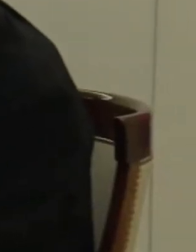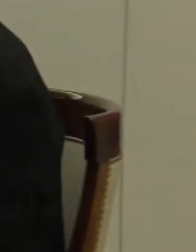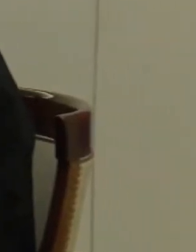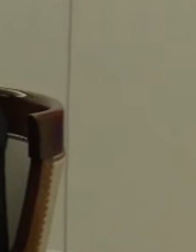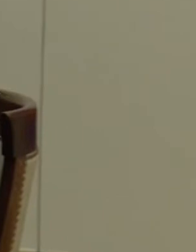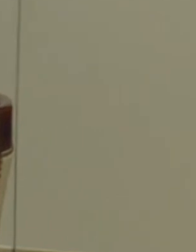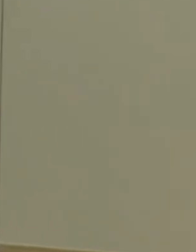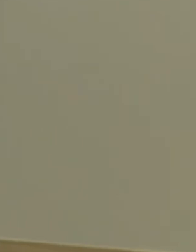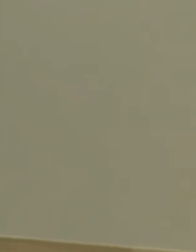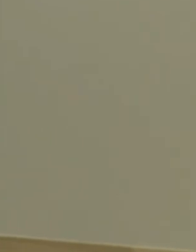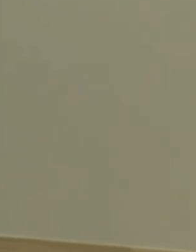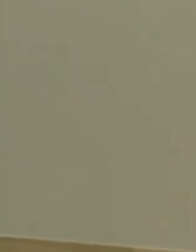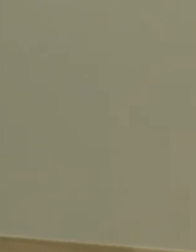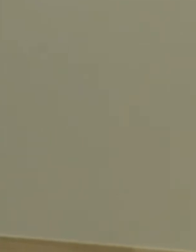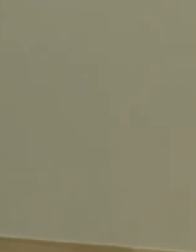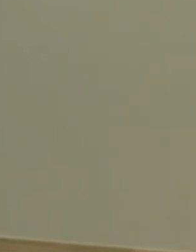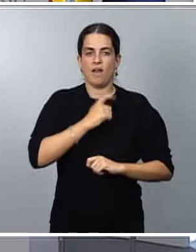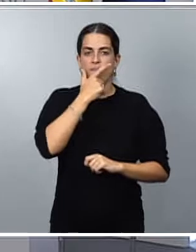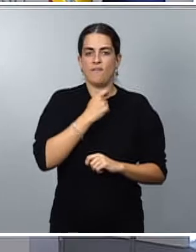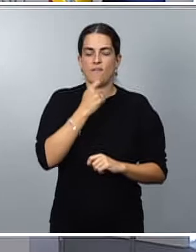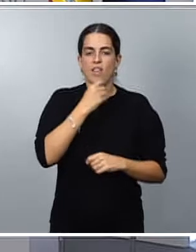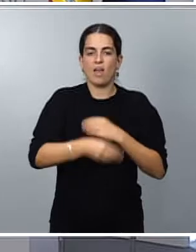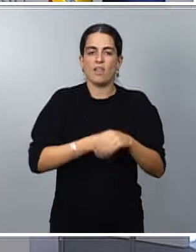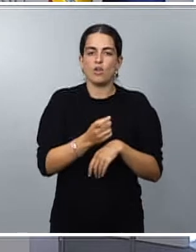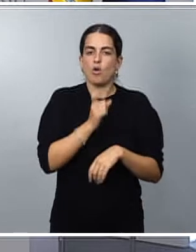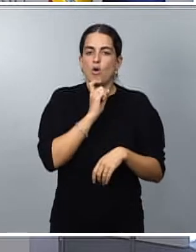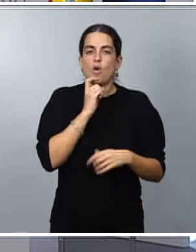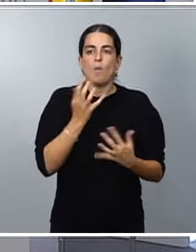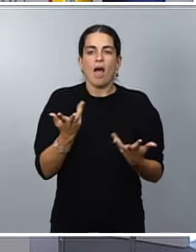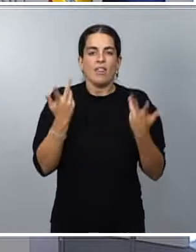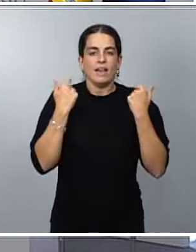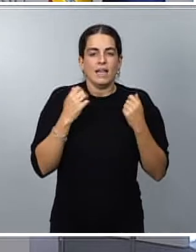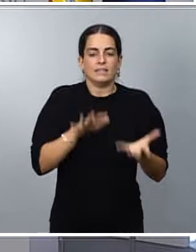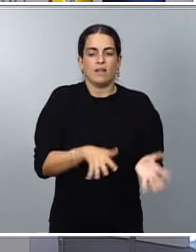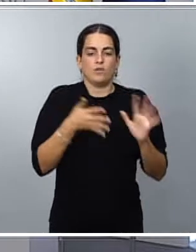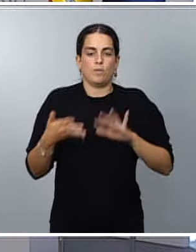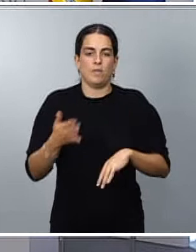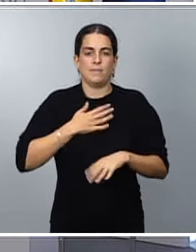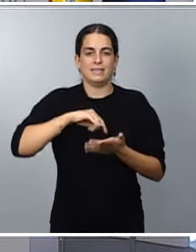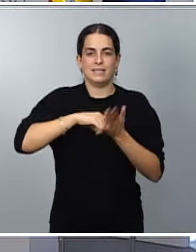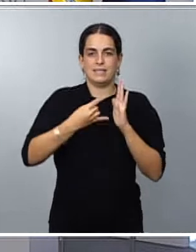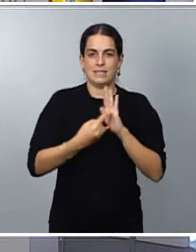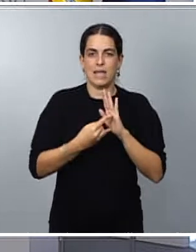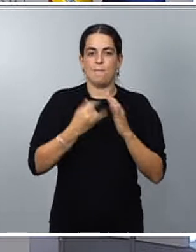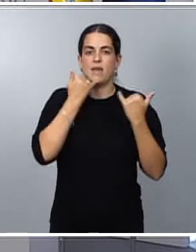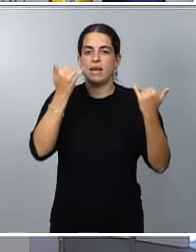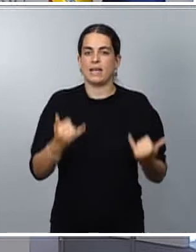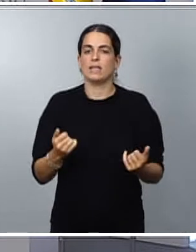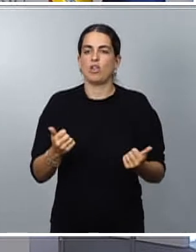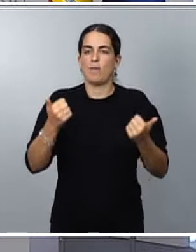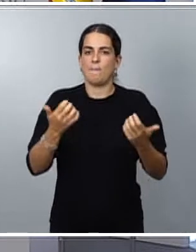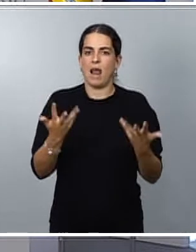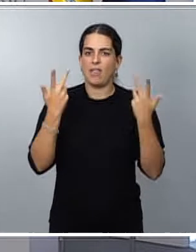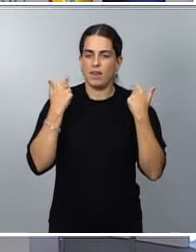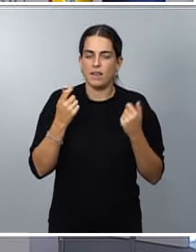facilitando el hacerlo. Queremos acelerar la transformación de nuestro sistema energético, queremos proteger y mantener